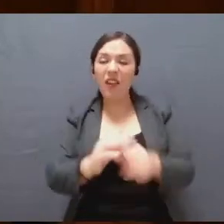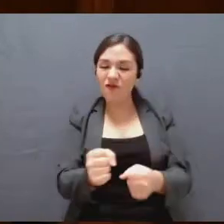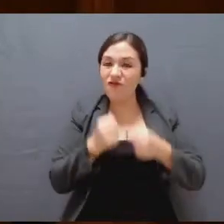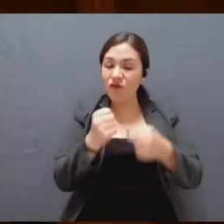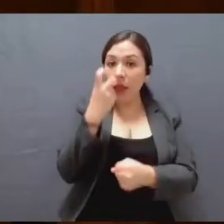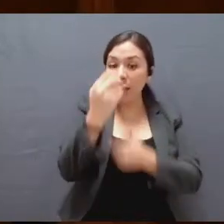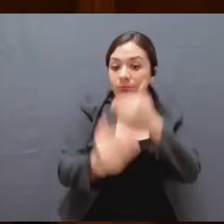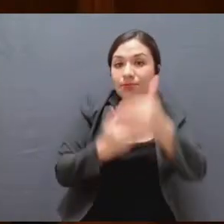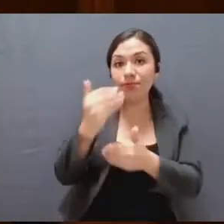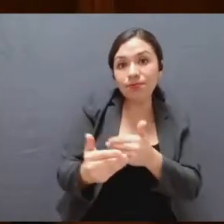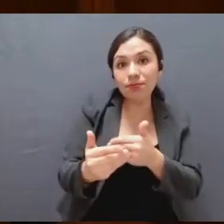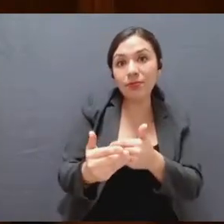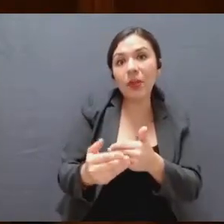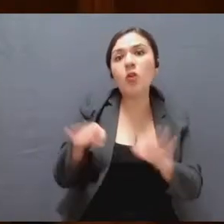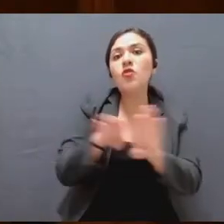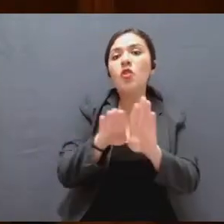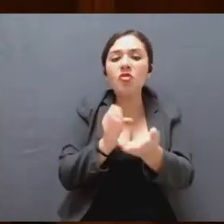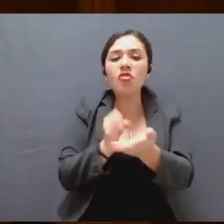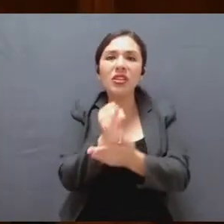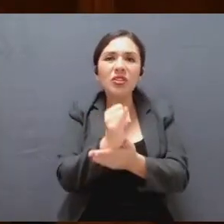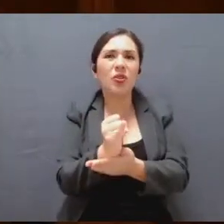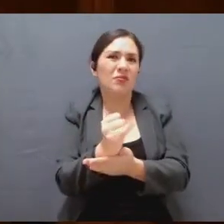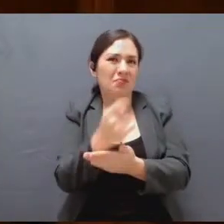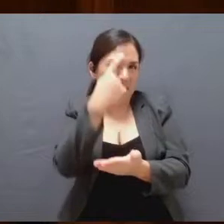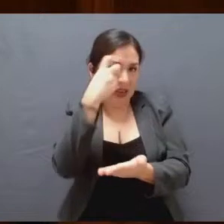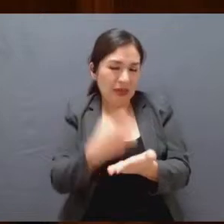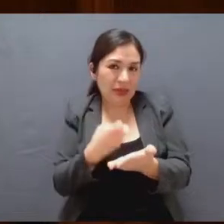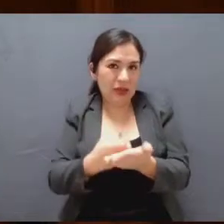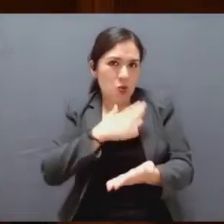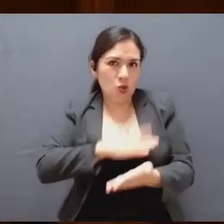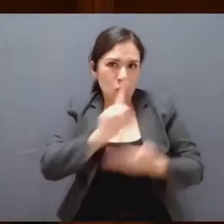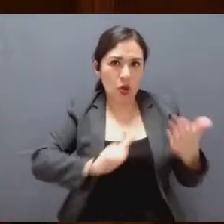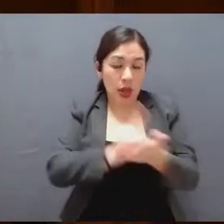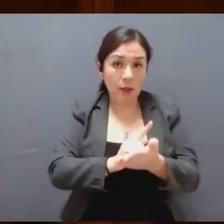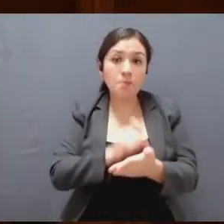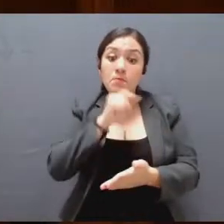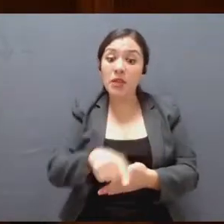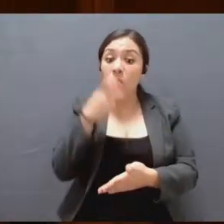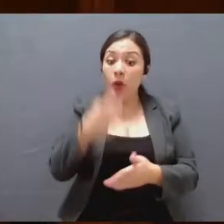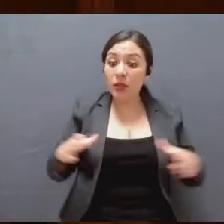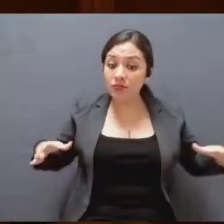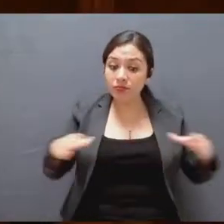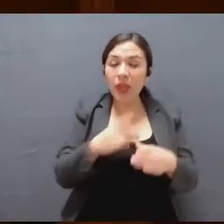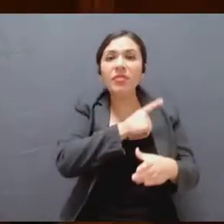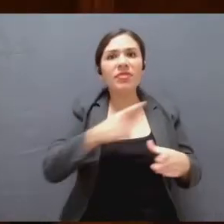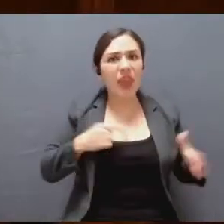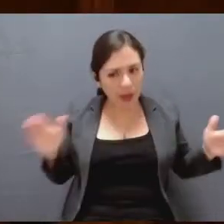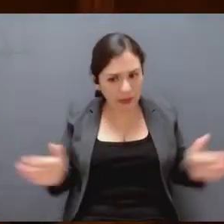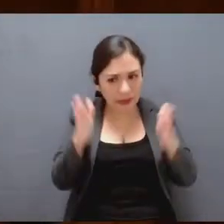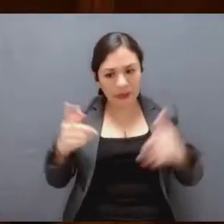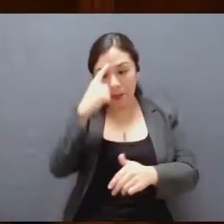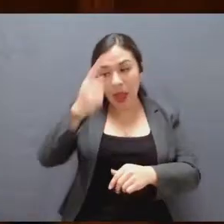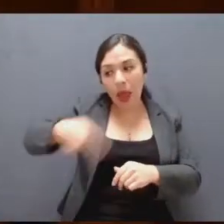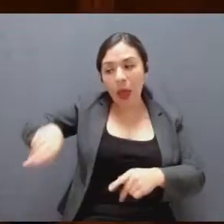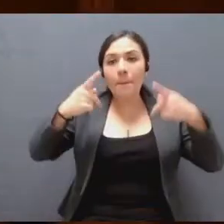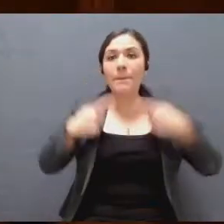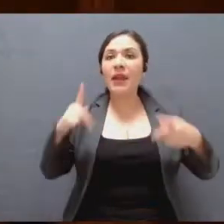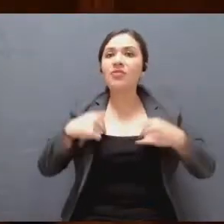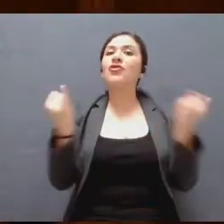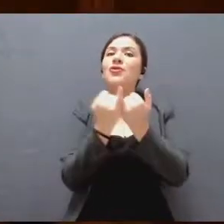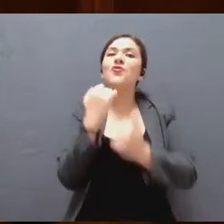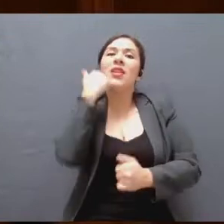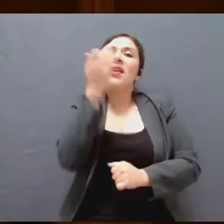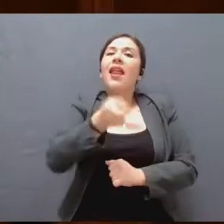de las decisiones democráticas, esta legislatura debe promover esfuerzos para incorporar a la ciudadanía a las